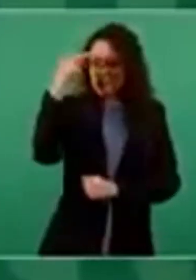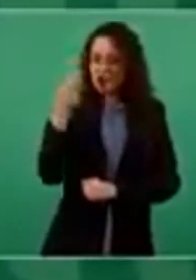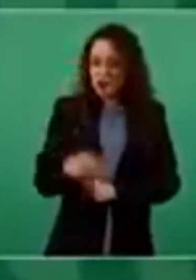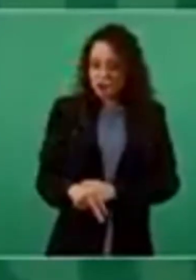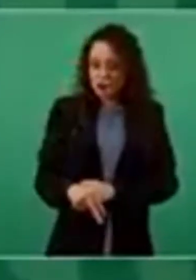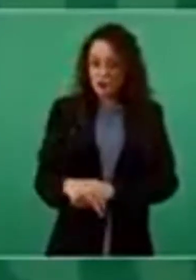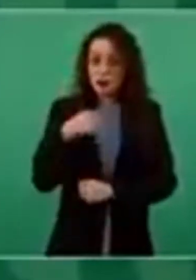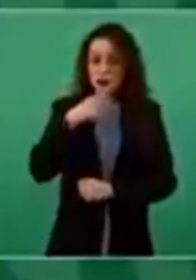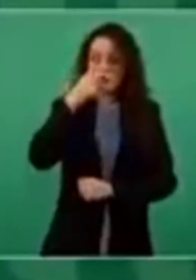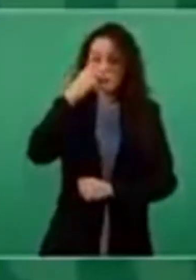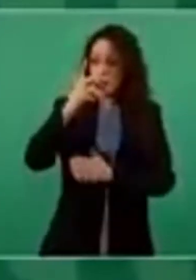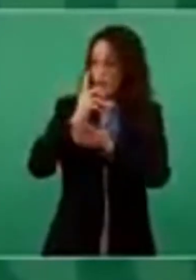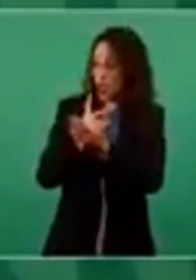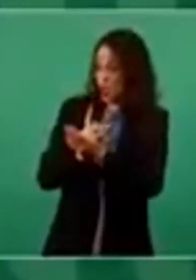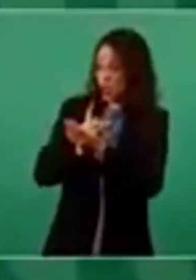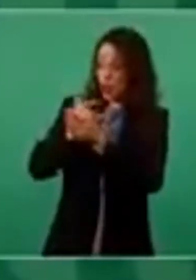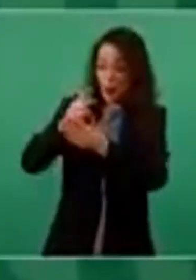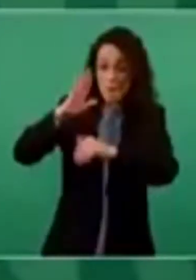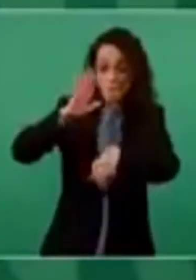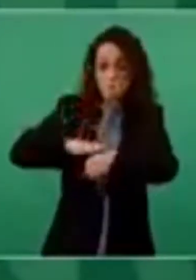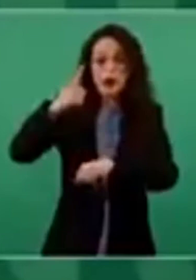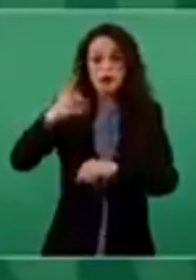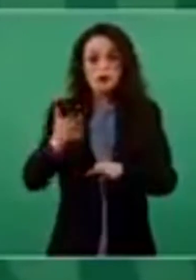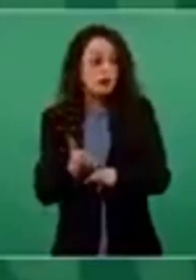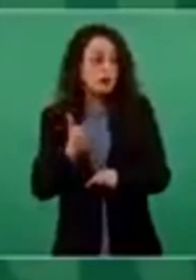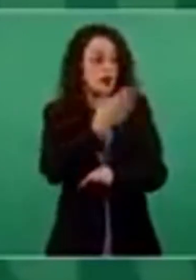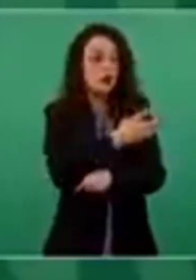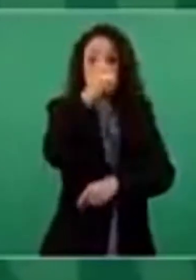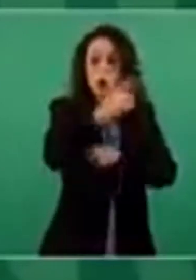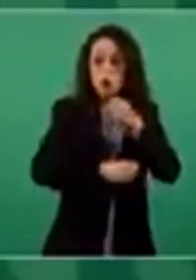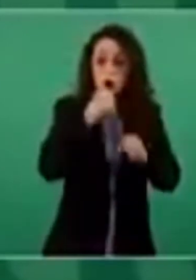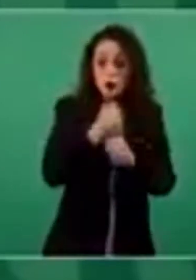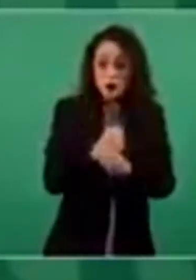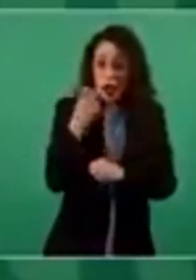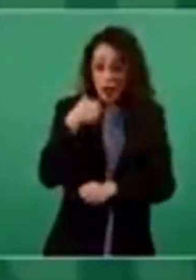inversión extranjera con relación al año pasado, no.